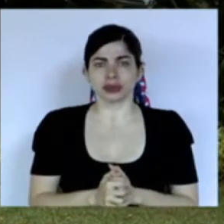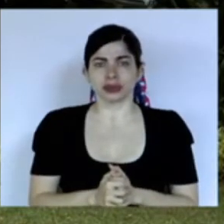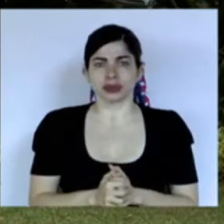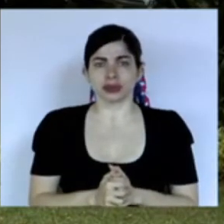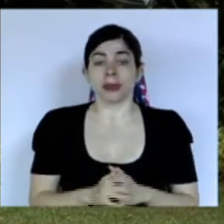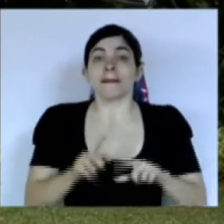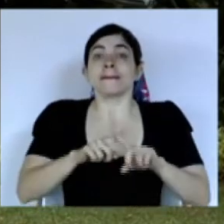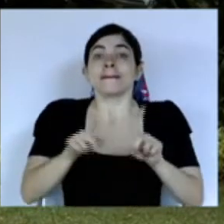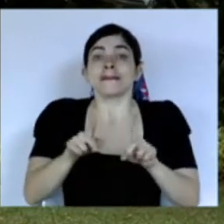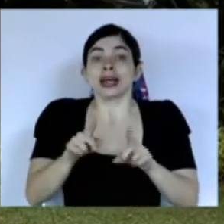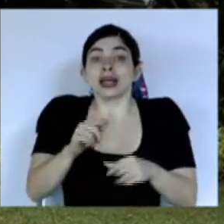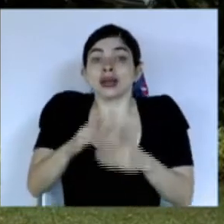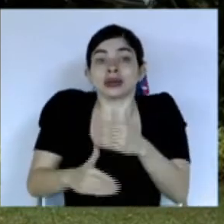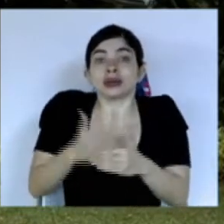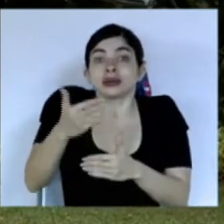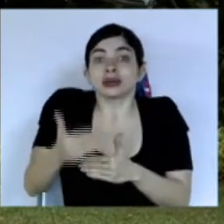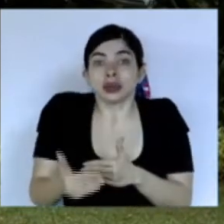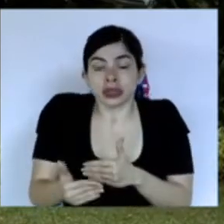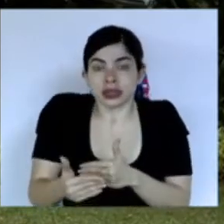pero acto seguido